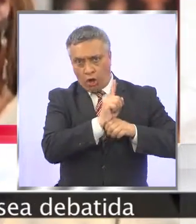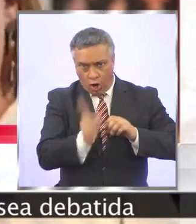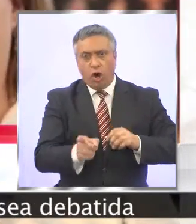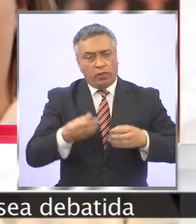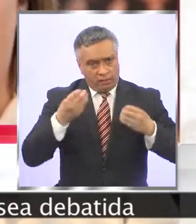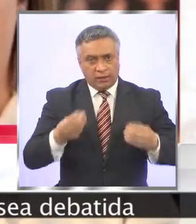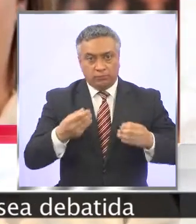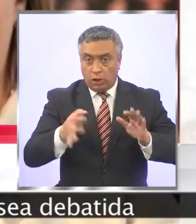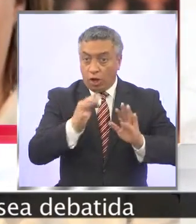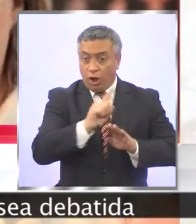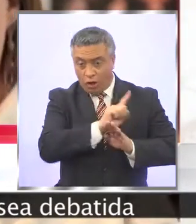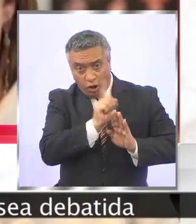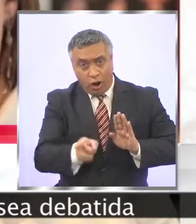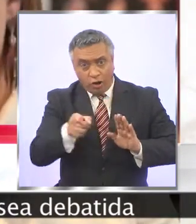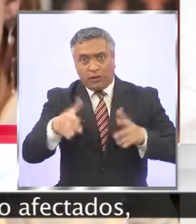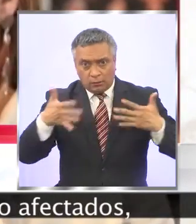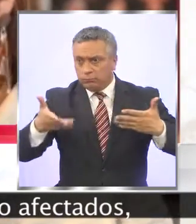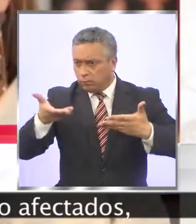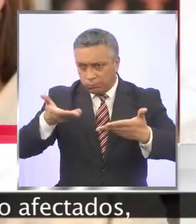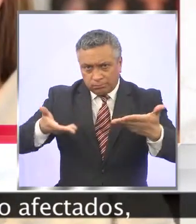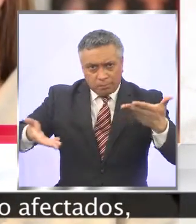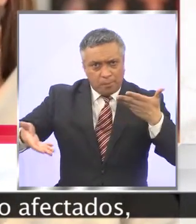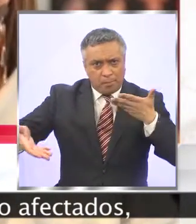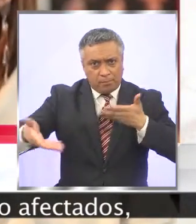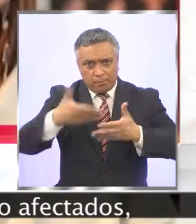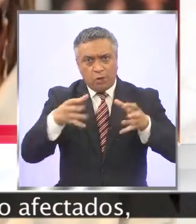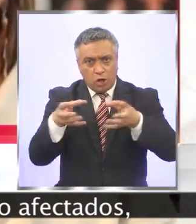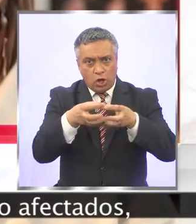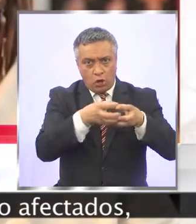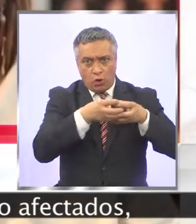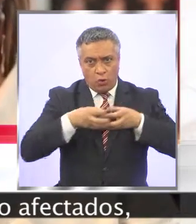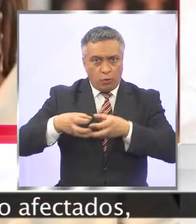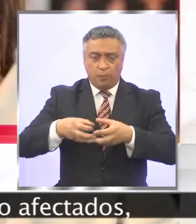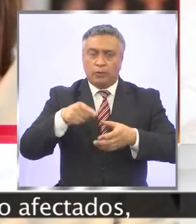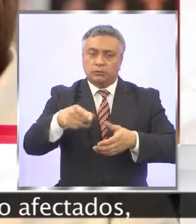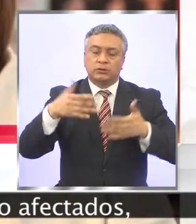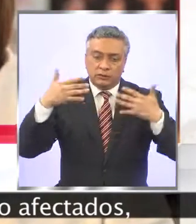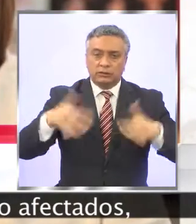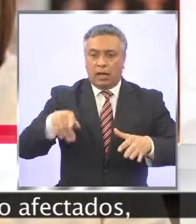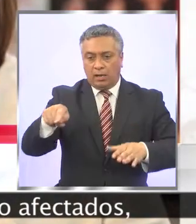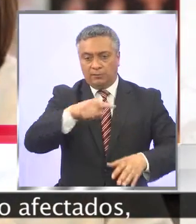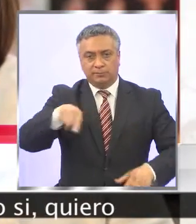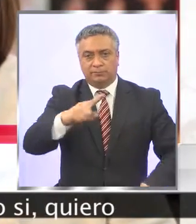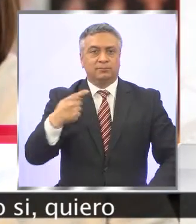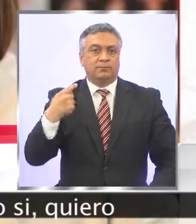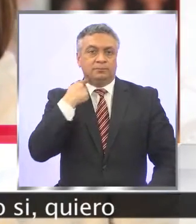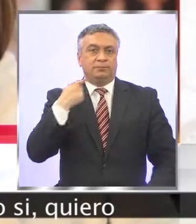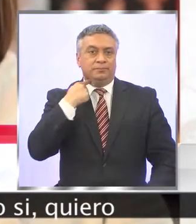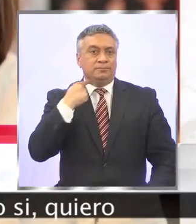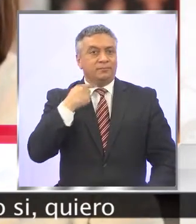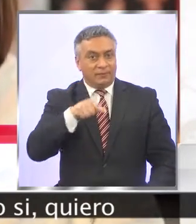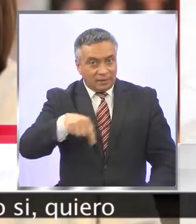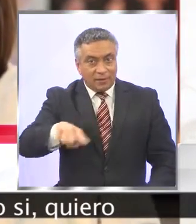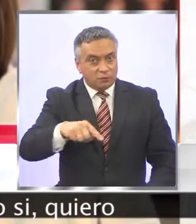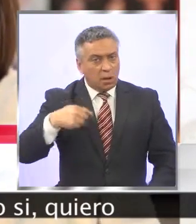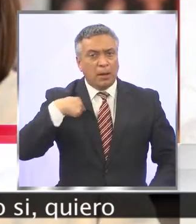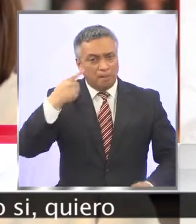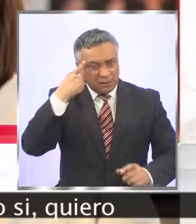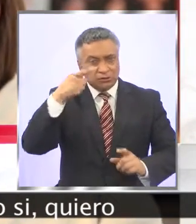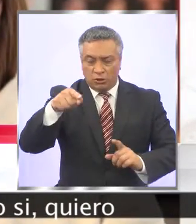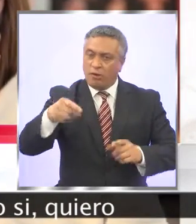Me parece además bien que la ordenanza sea debatida con los grupos que están siendo afectados. Todo eso me parece bien, pero